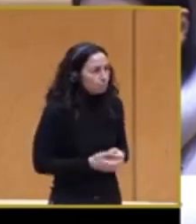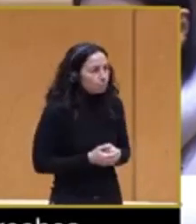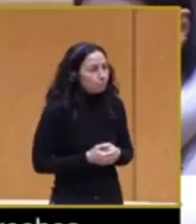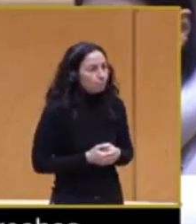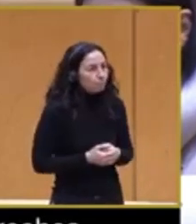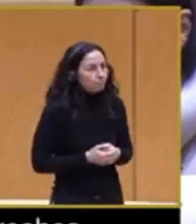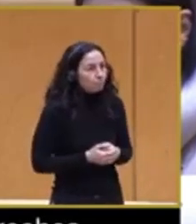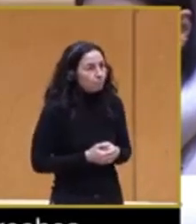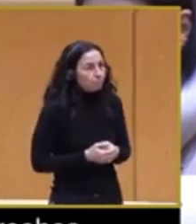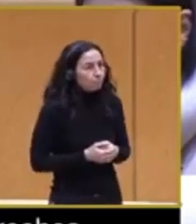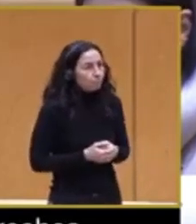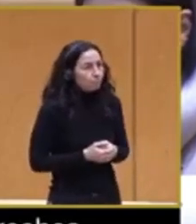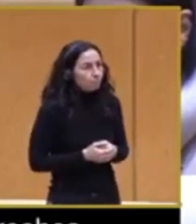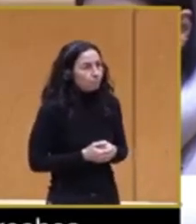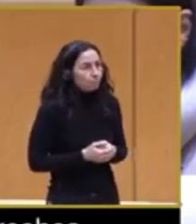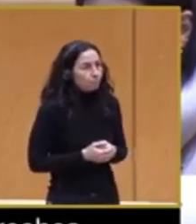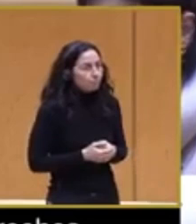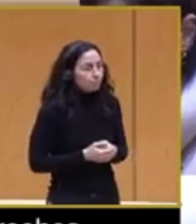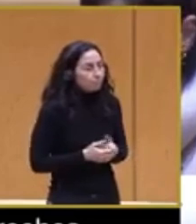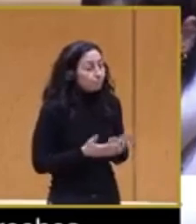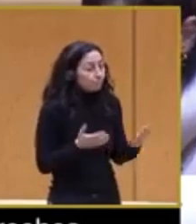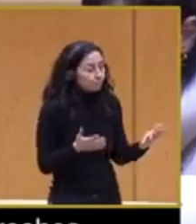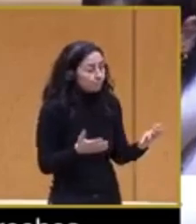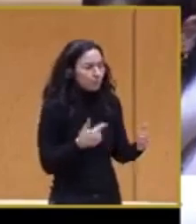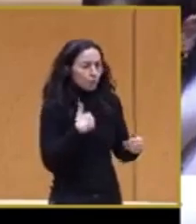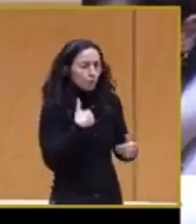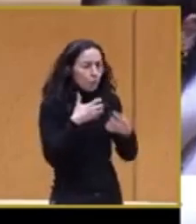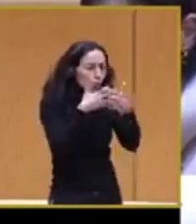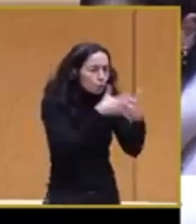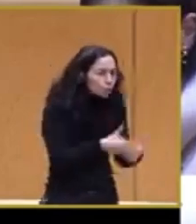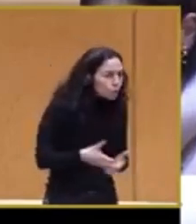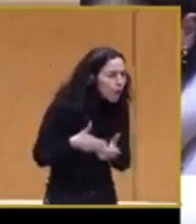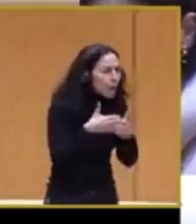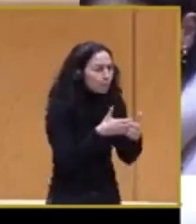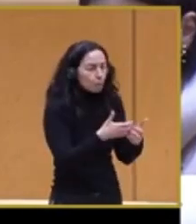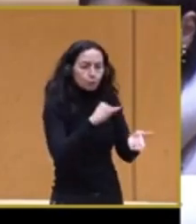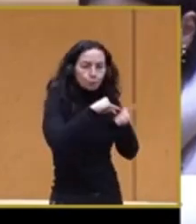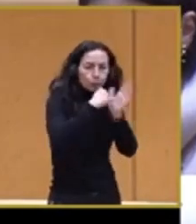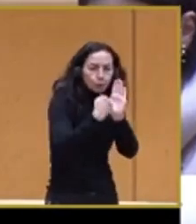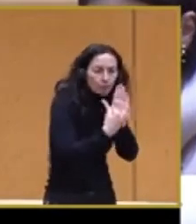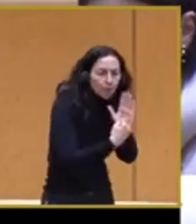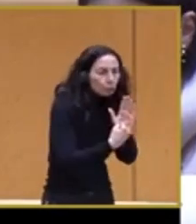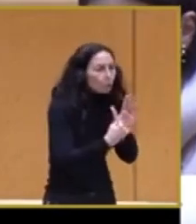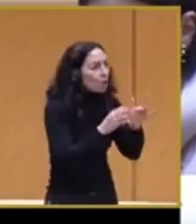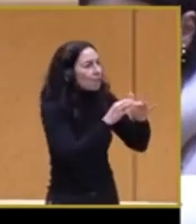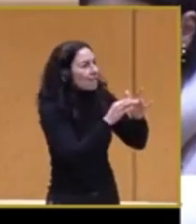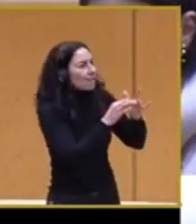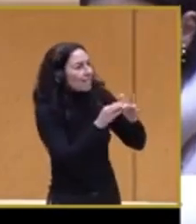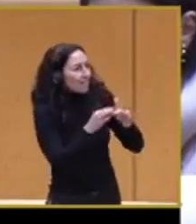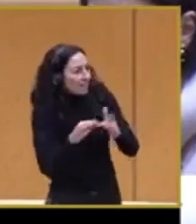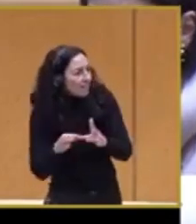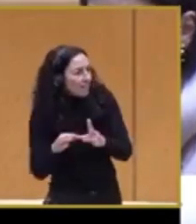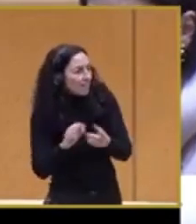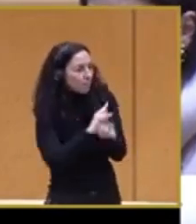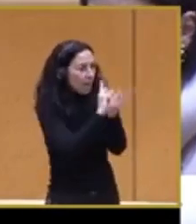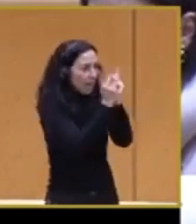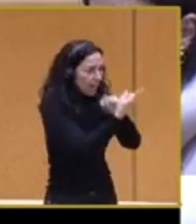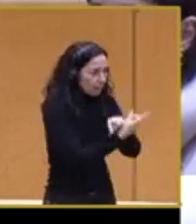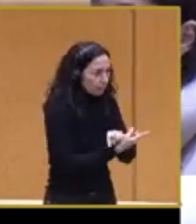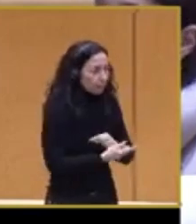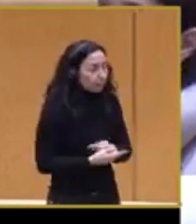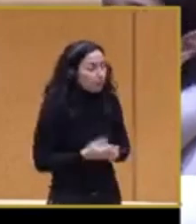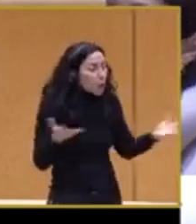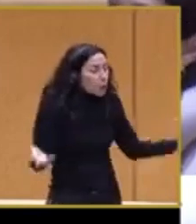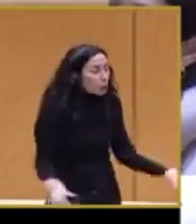En línea por la lucha por la igualdad impulsamos proyectos como lideresas para el cambio, que